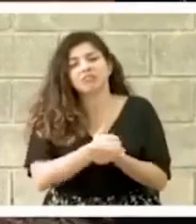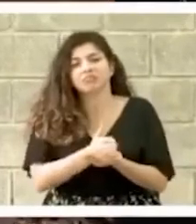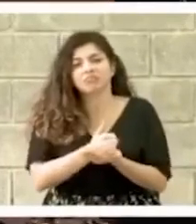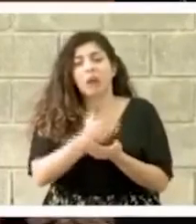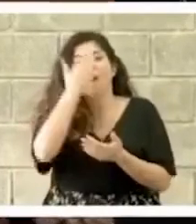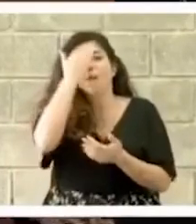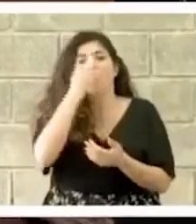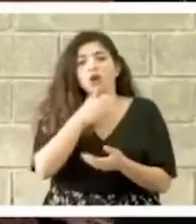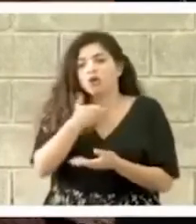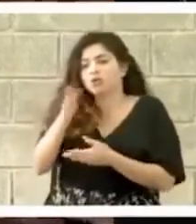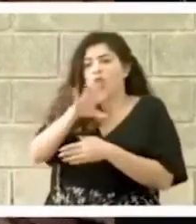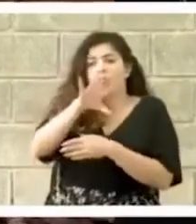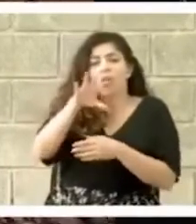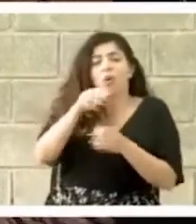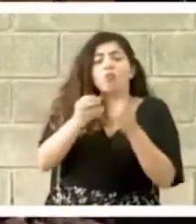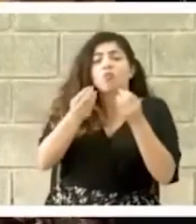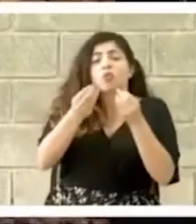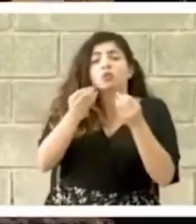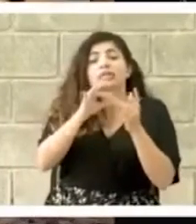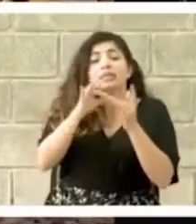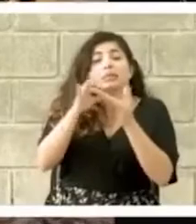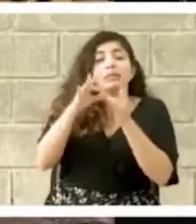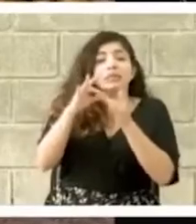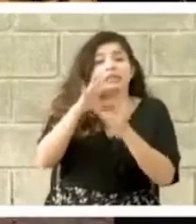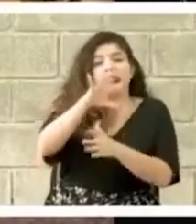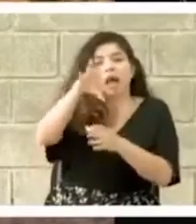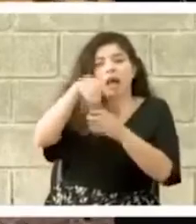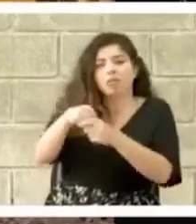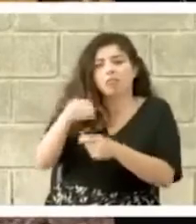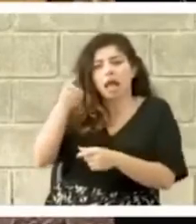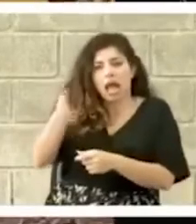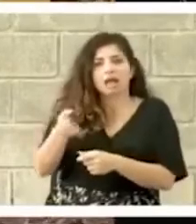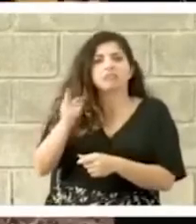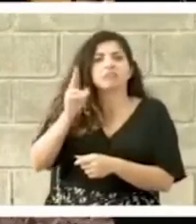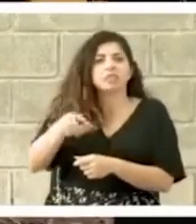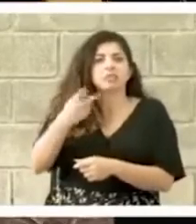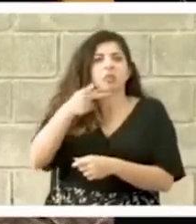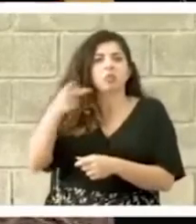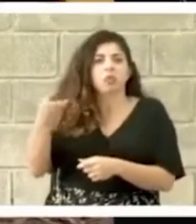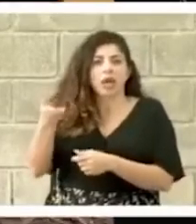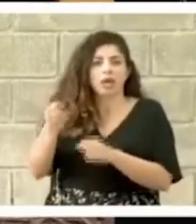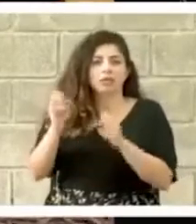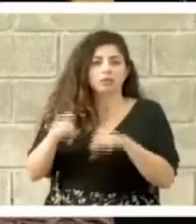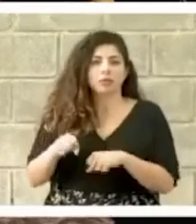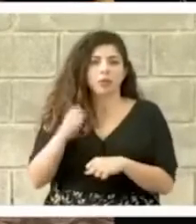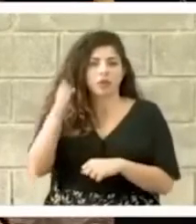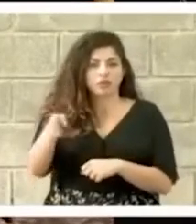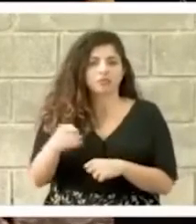porque muchas de esas especialidades las van a recibir aquí en Punta Arenas.